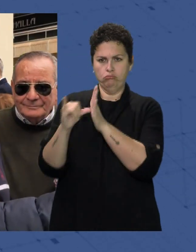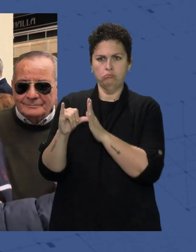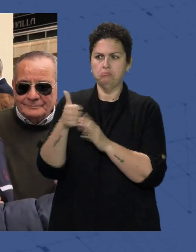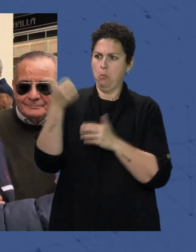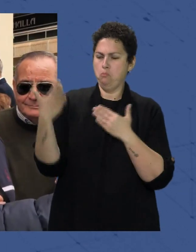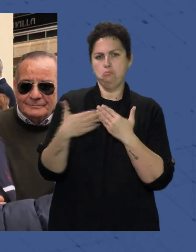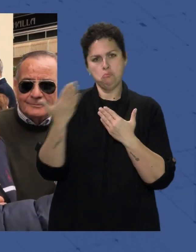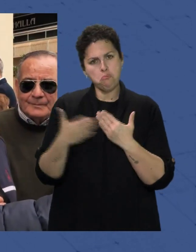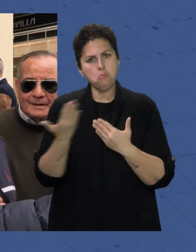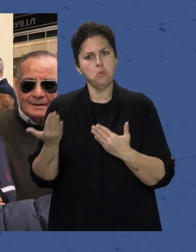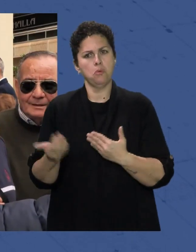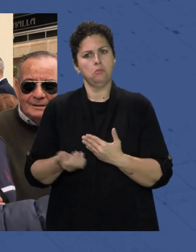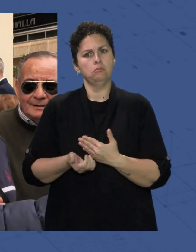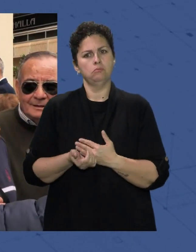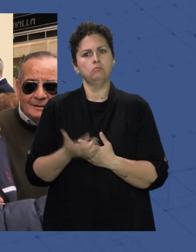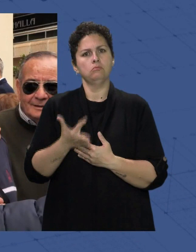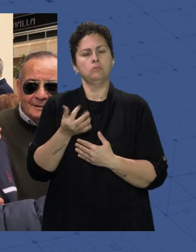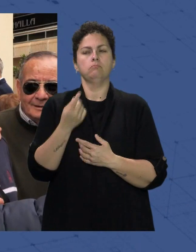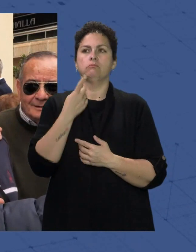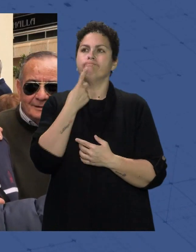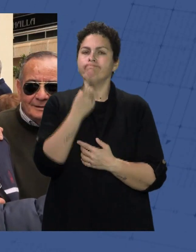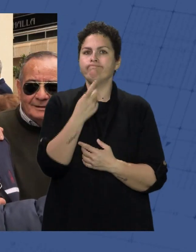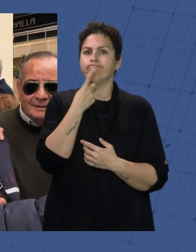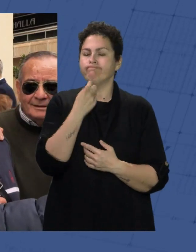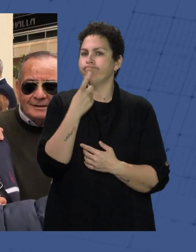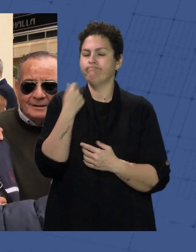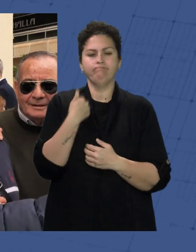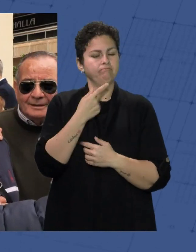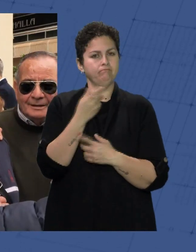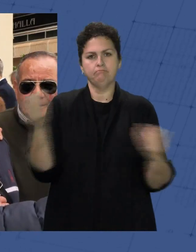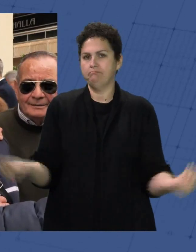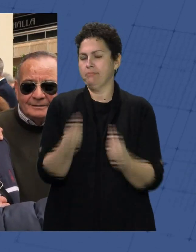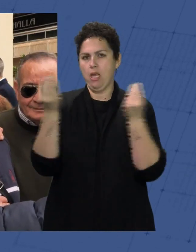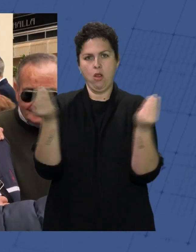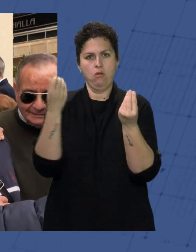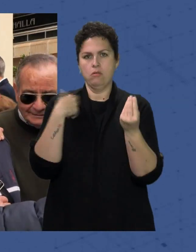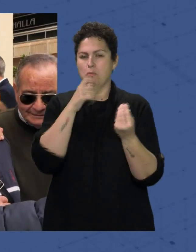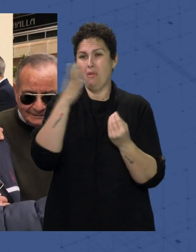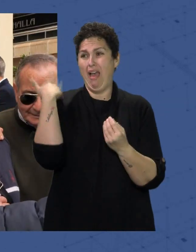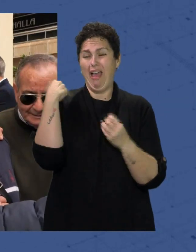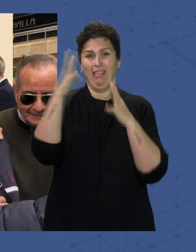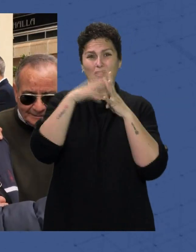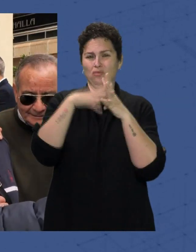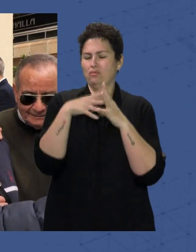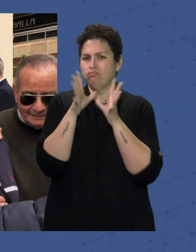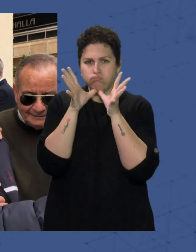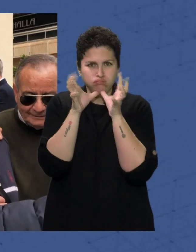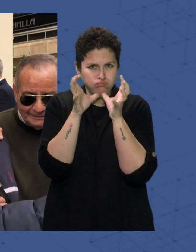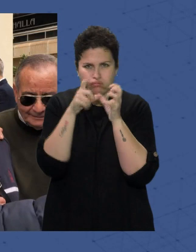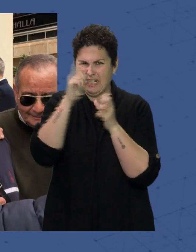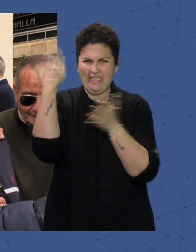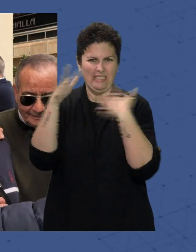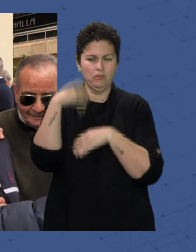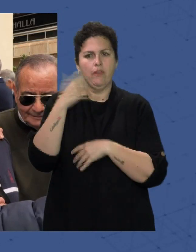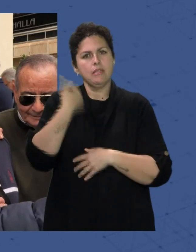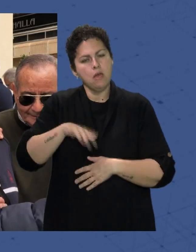y superando todas las dificultades que había porque las infraestructuras eran tercermundistas Entonces ha habido mucha paciencia